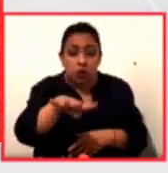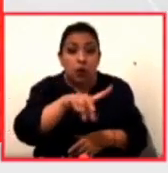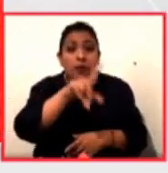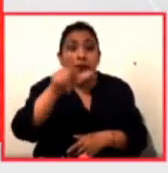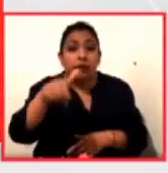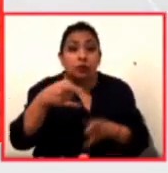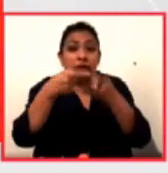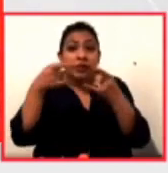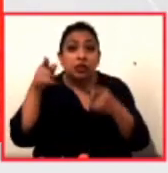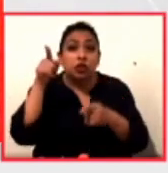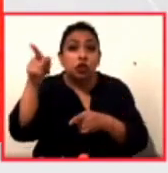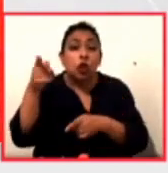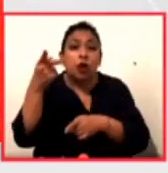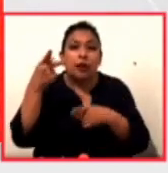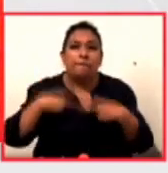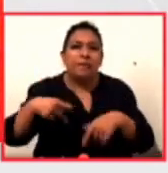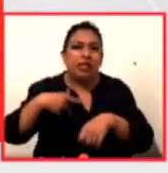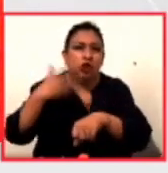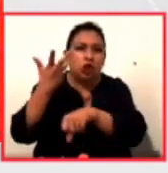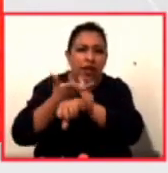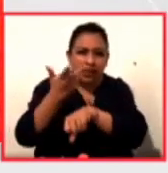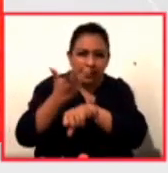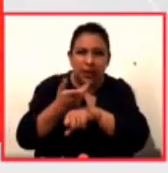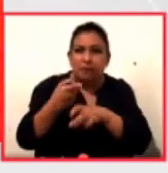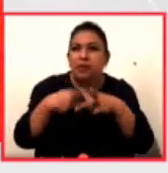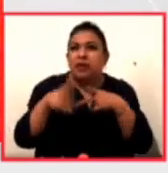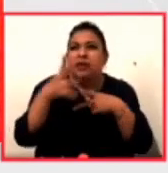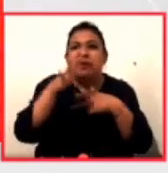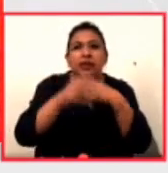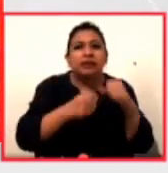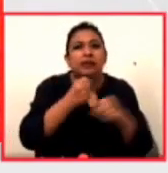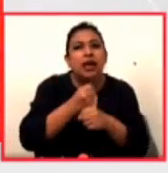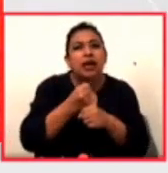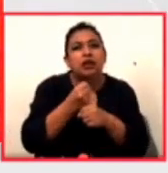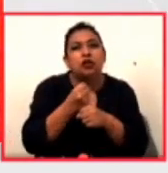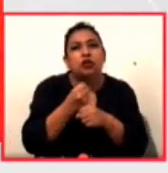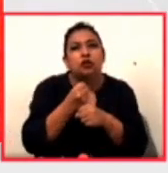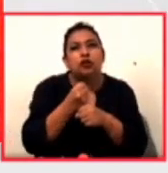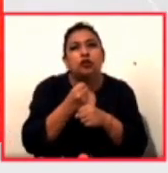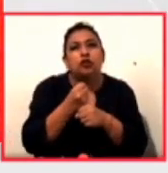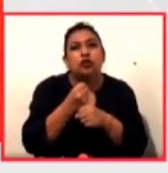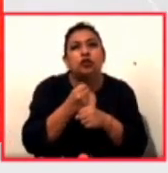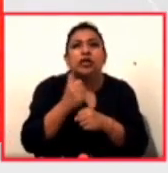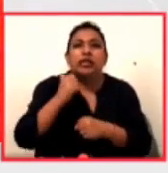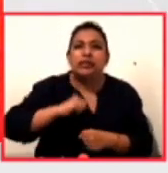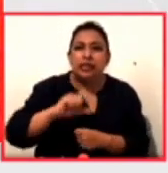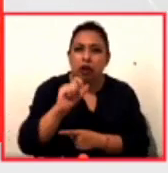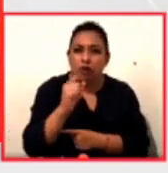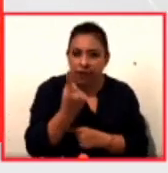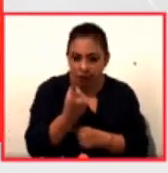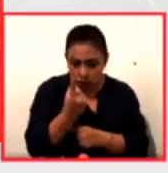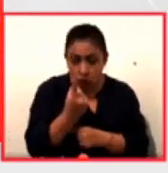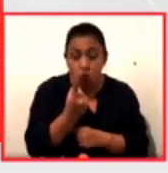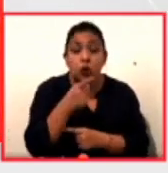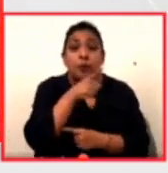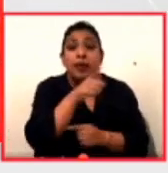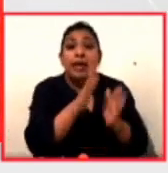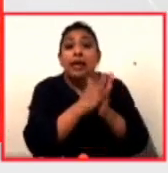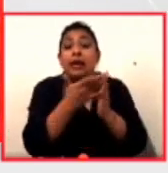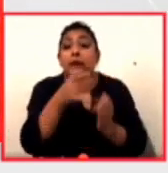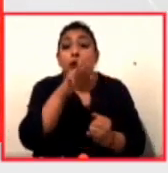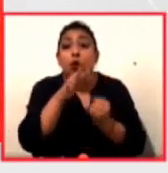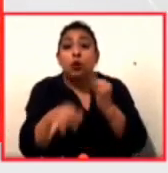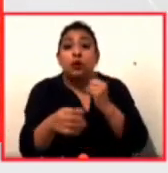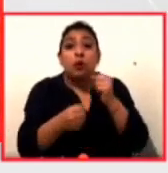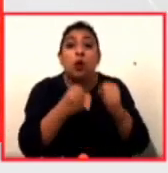con un estadounidense en los primeros diez años de la década de la primera década del siglo XXI y la novela acaba en